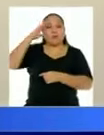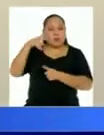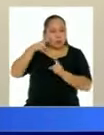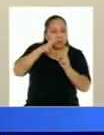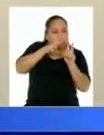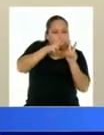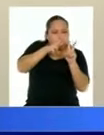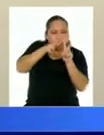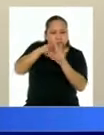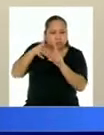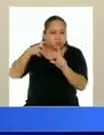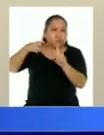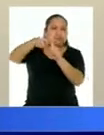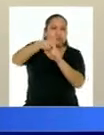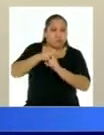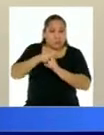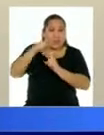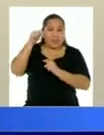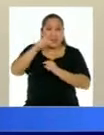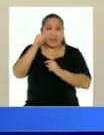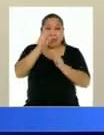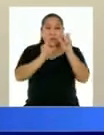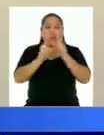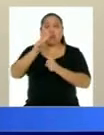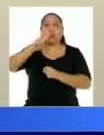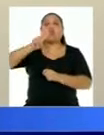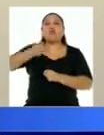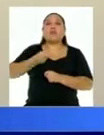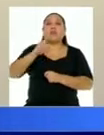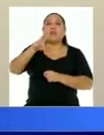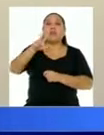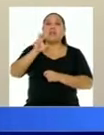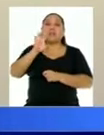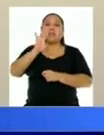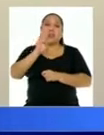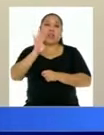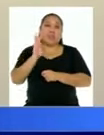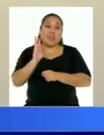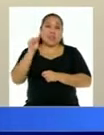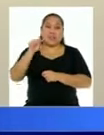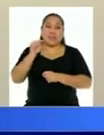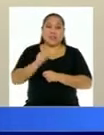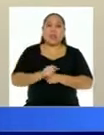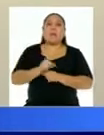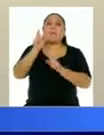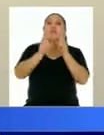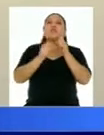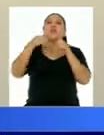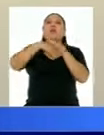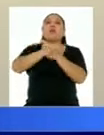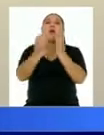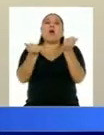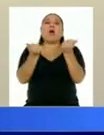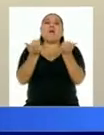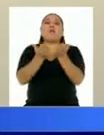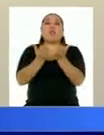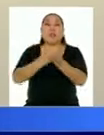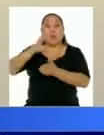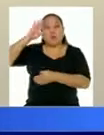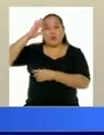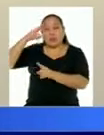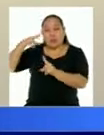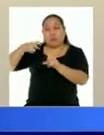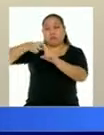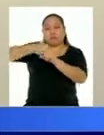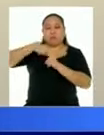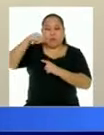De este total de intervenidos, dos mil trescientos setenta y seis fueron objeto durante el mes de abril de dicha acción policial por participar